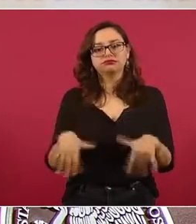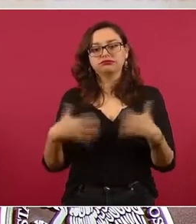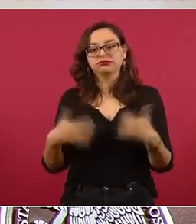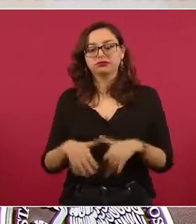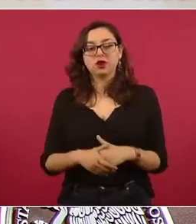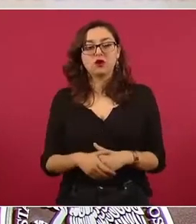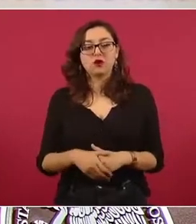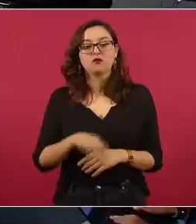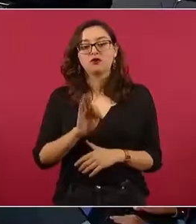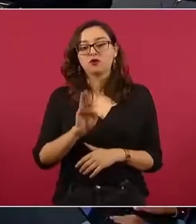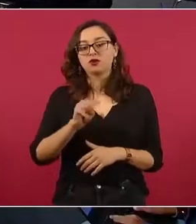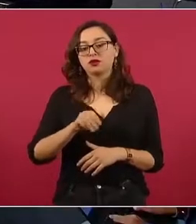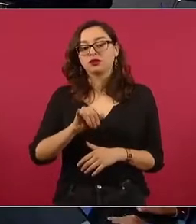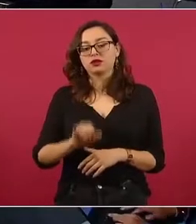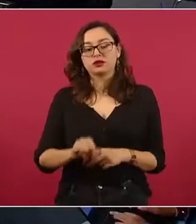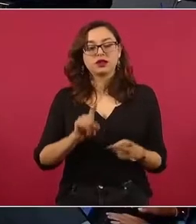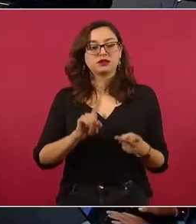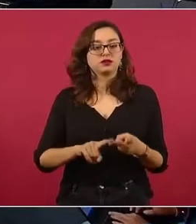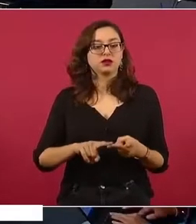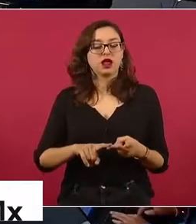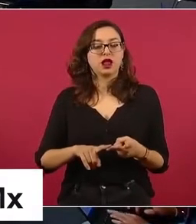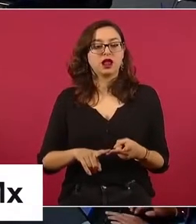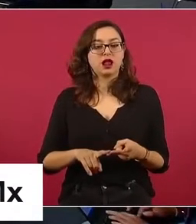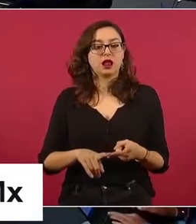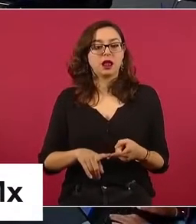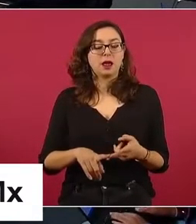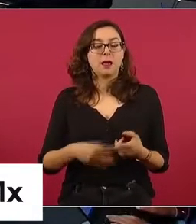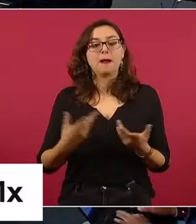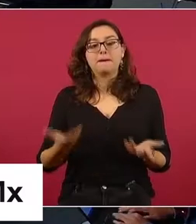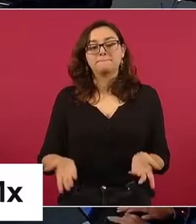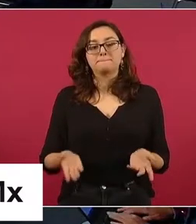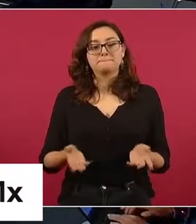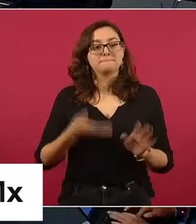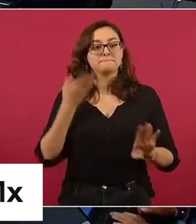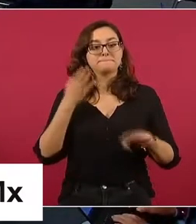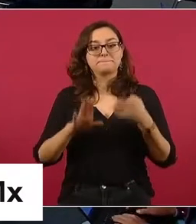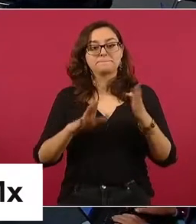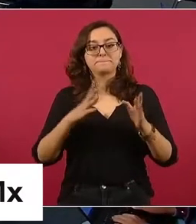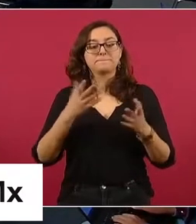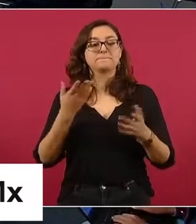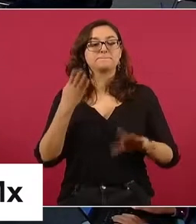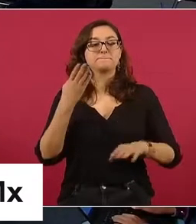etcétera, etcétera, etcétera, etcétera. Maestros, Aspe,